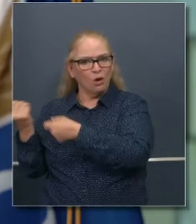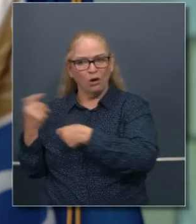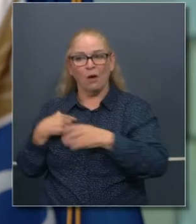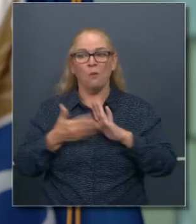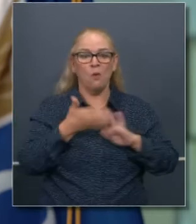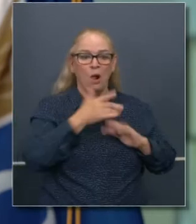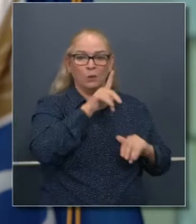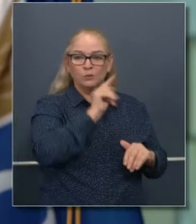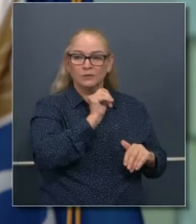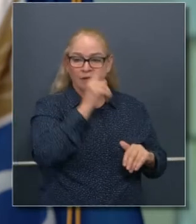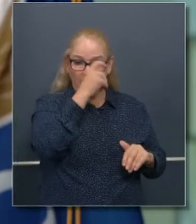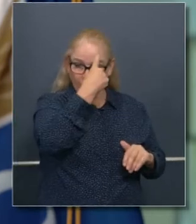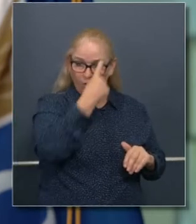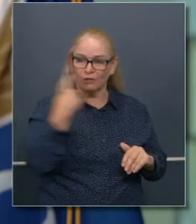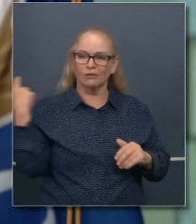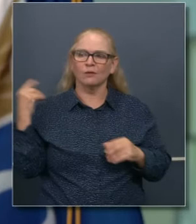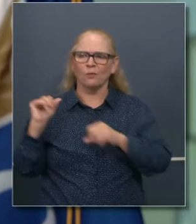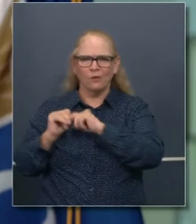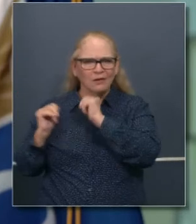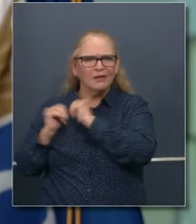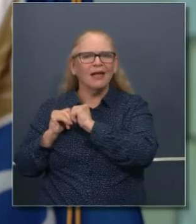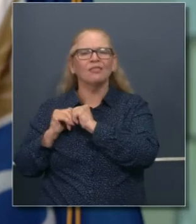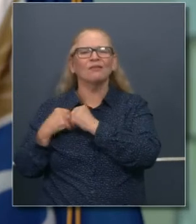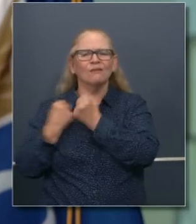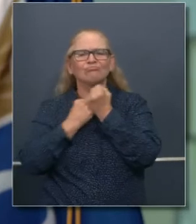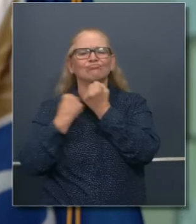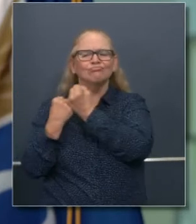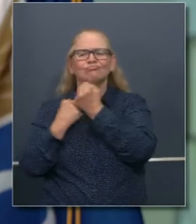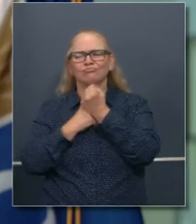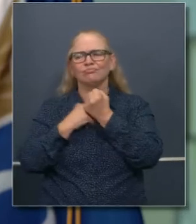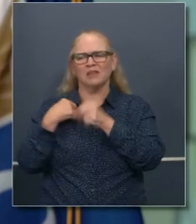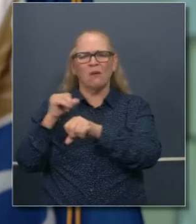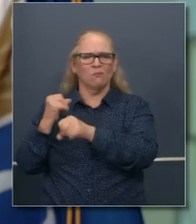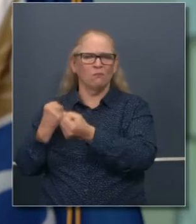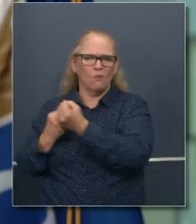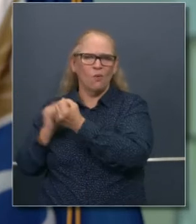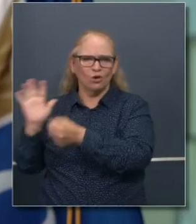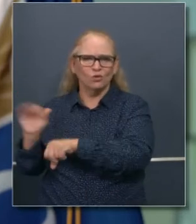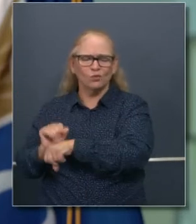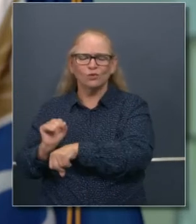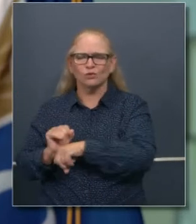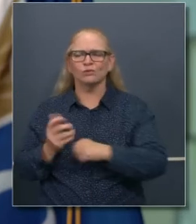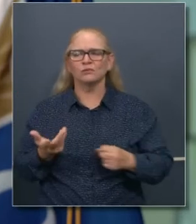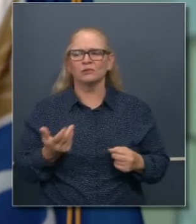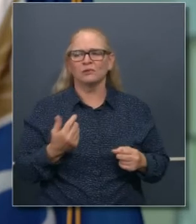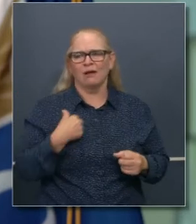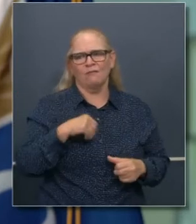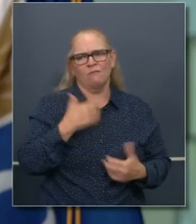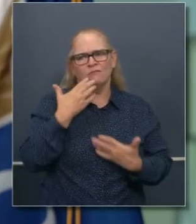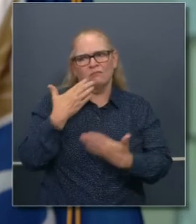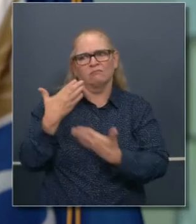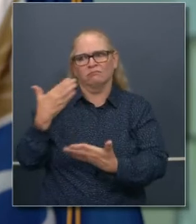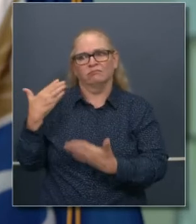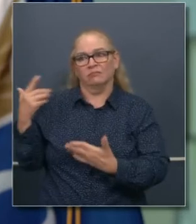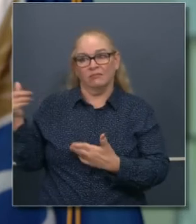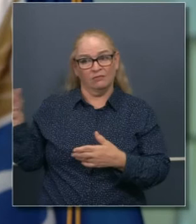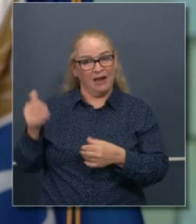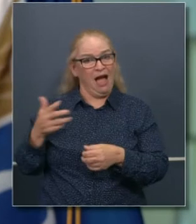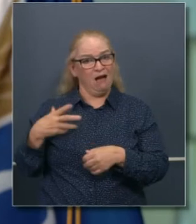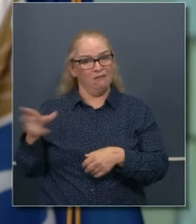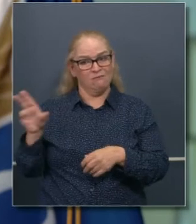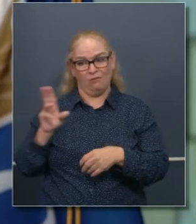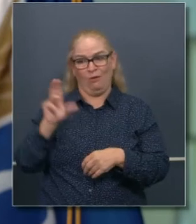trabajé con ella en campañas, también como procurador, he apoyado sus esfuerzos de manera orgullosa. Cuando yo